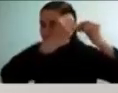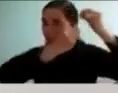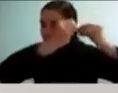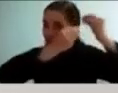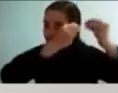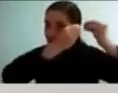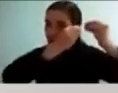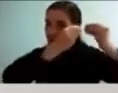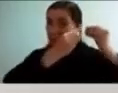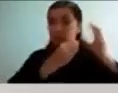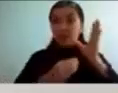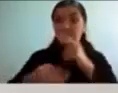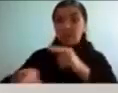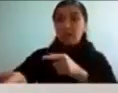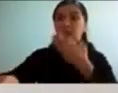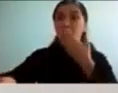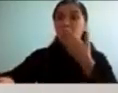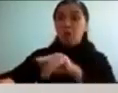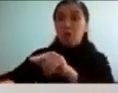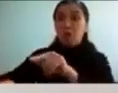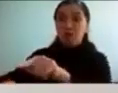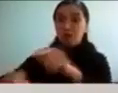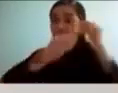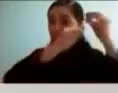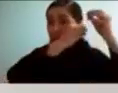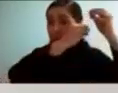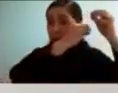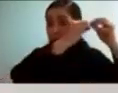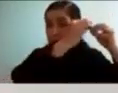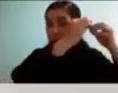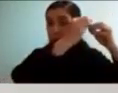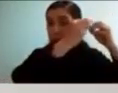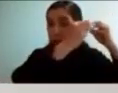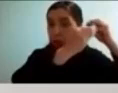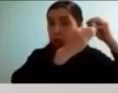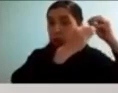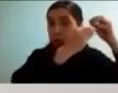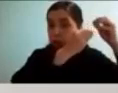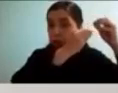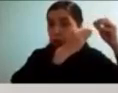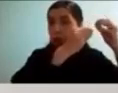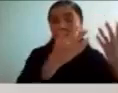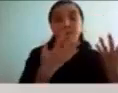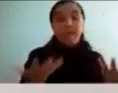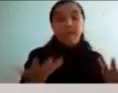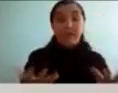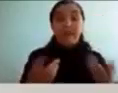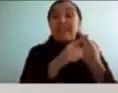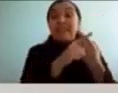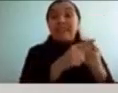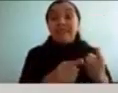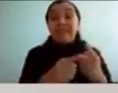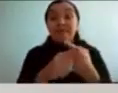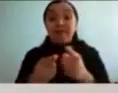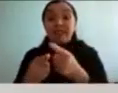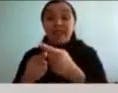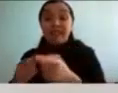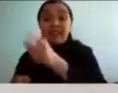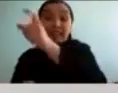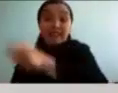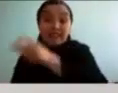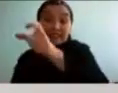y claro eso es diferente en cada persona pero sí es verdad que se puede encontrar